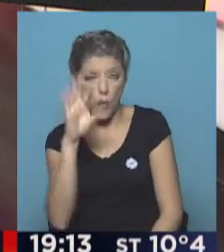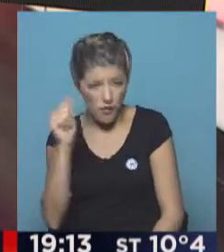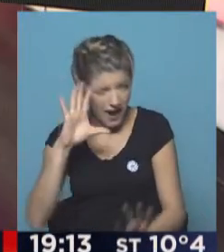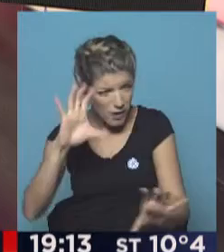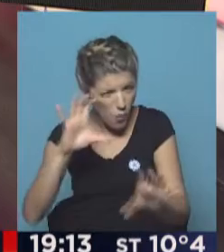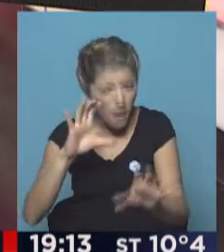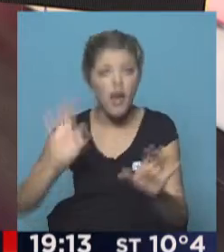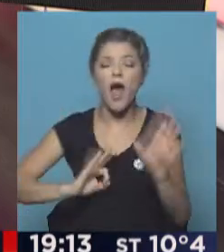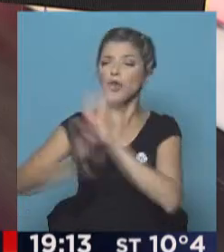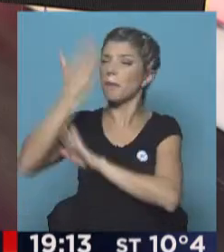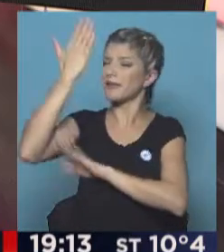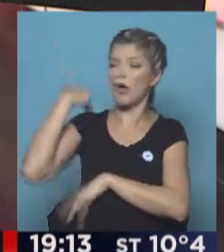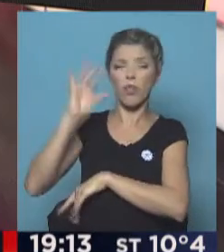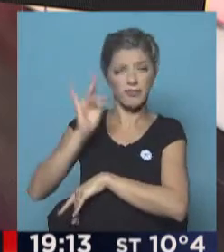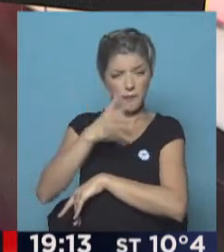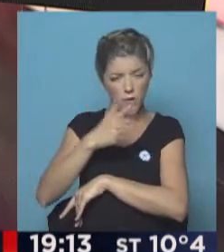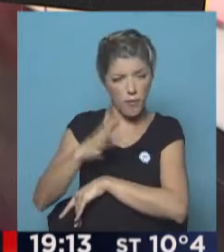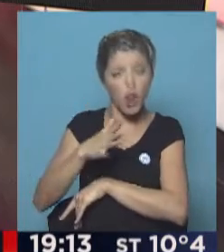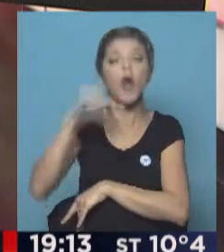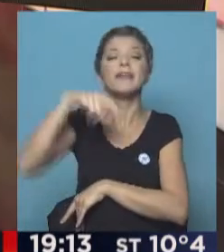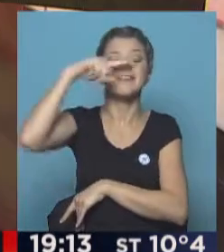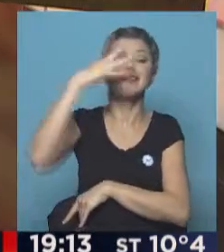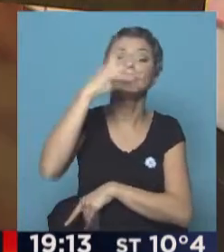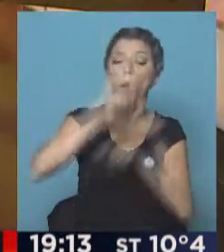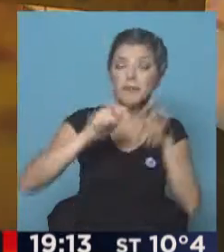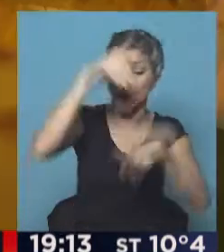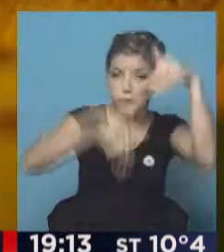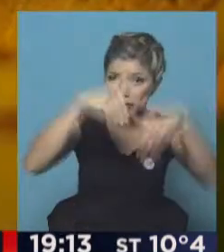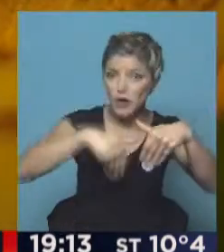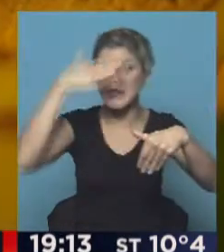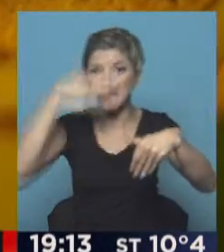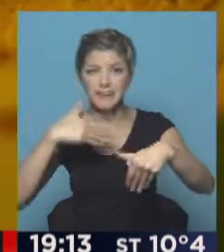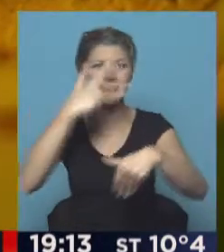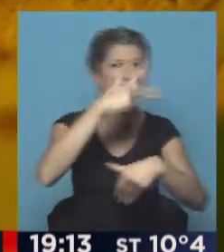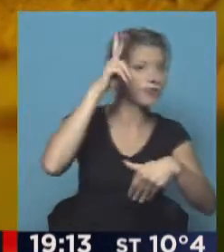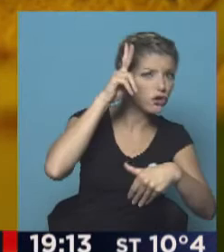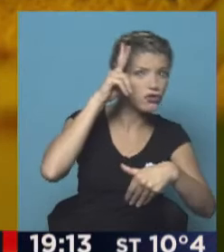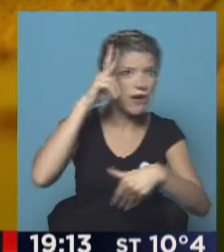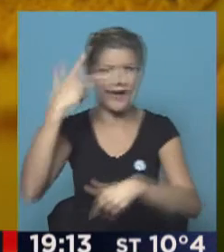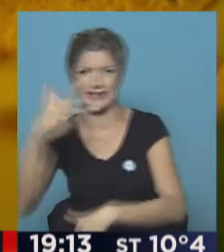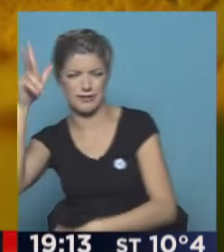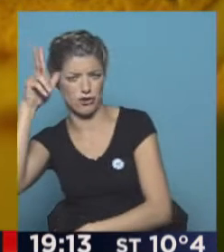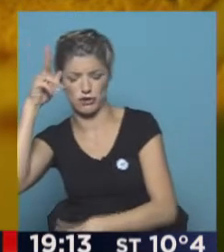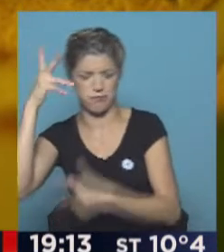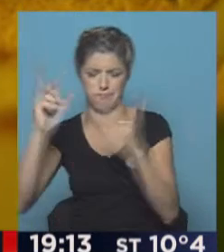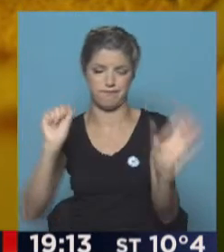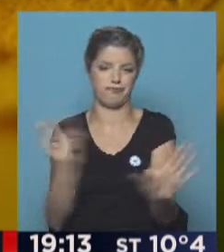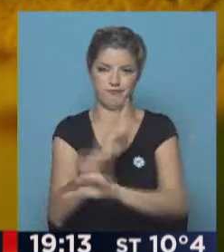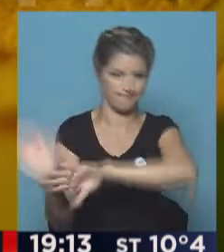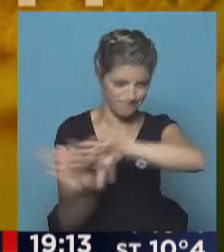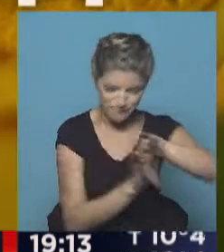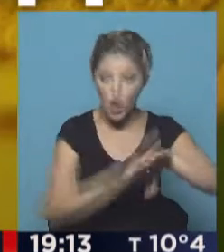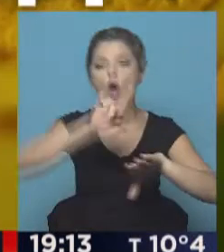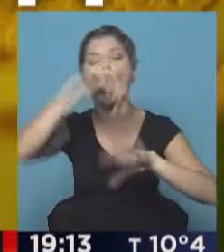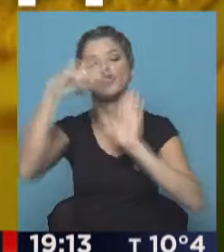pasado en la AFA votaron 75 miembros, sin embargo, la elección terminó 38 a 38. Sigamos viendo otras